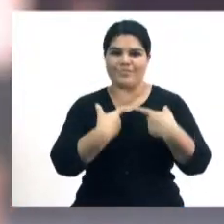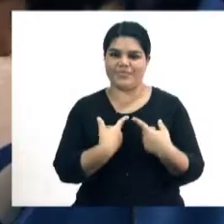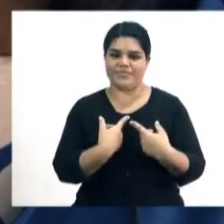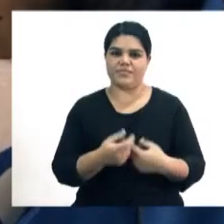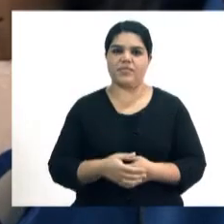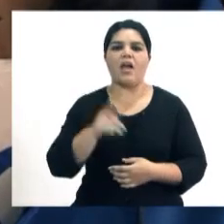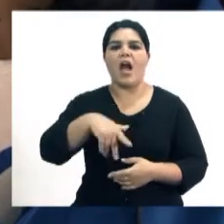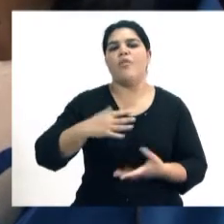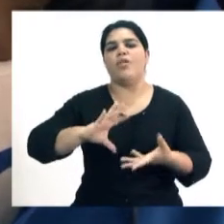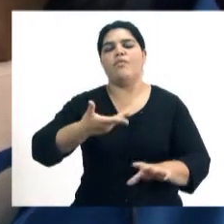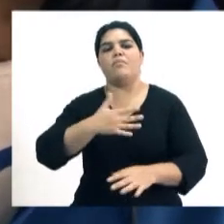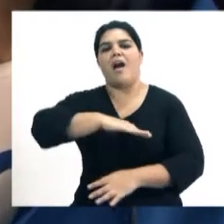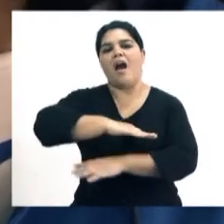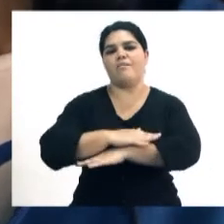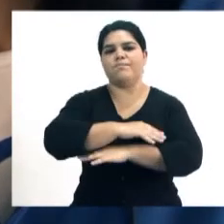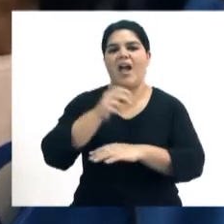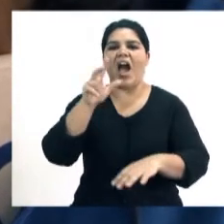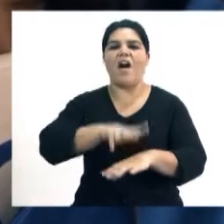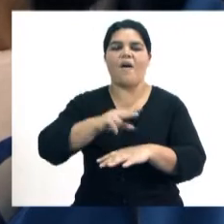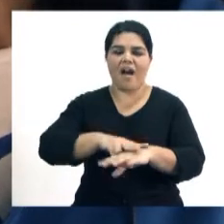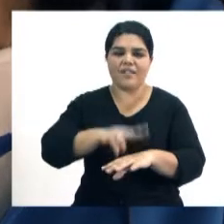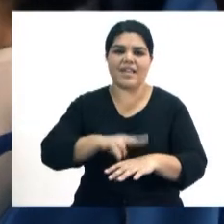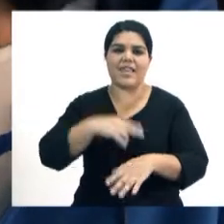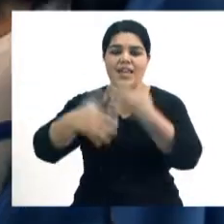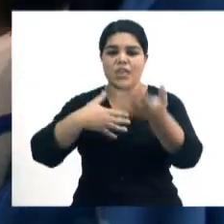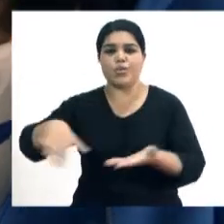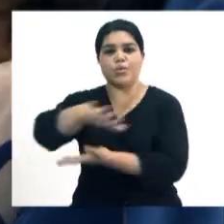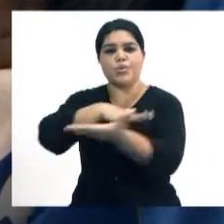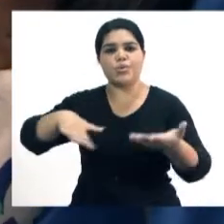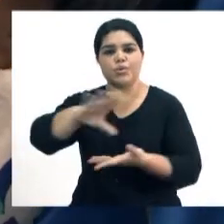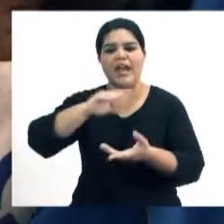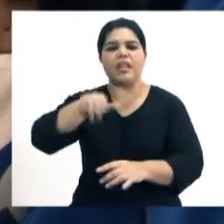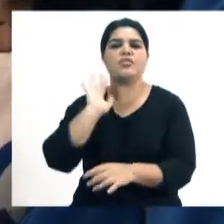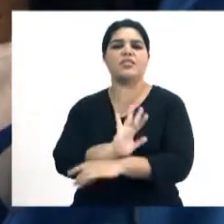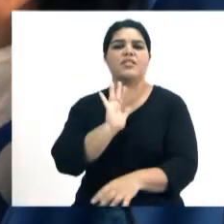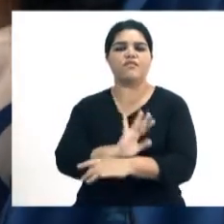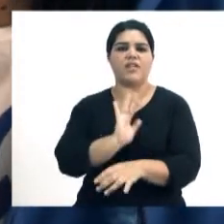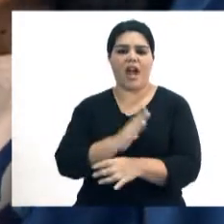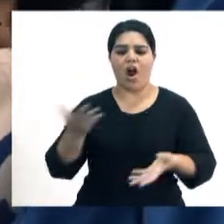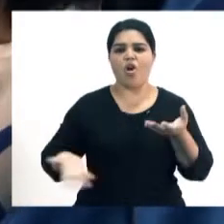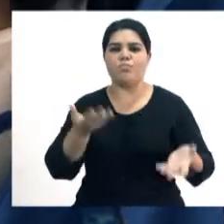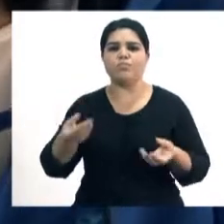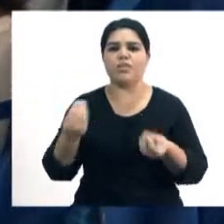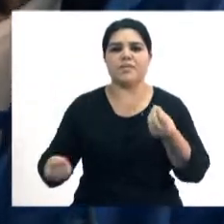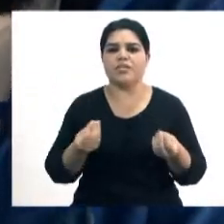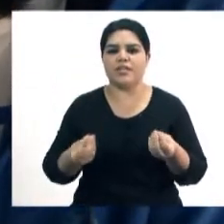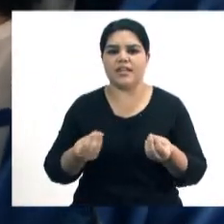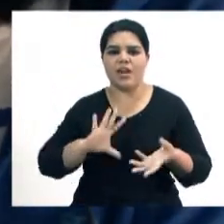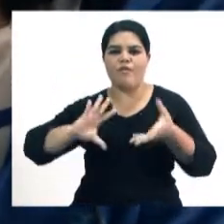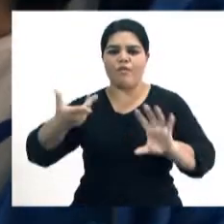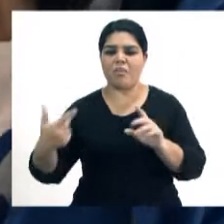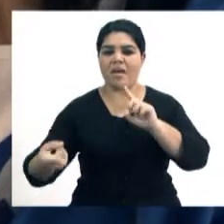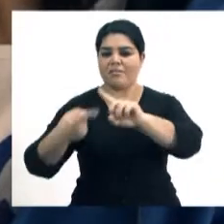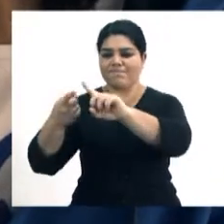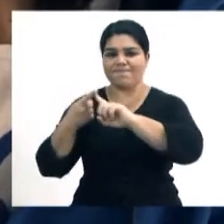Las habilidades sociales tienen que ver con eso, porque justamente la habilidad social es un comportamiento que se pone en acto en situación de